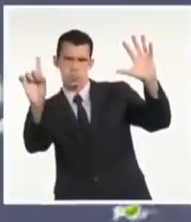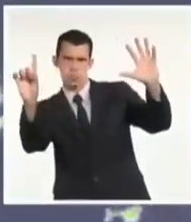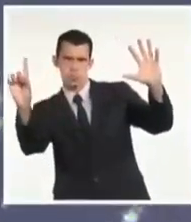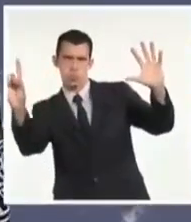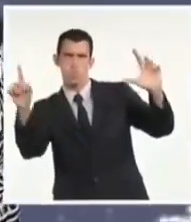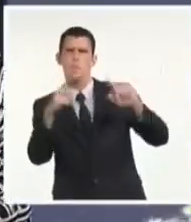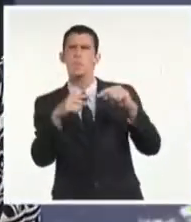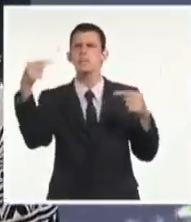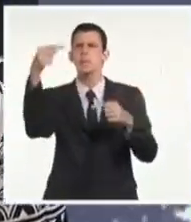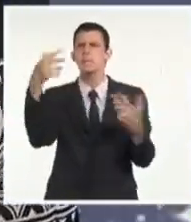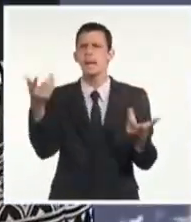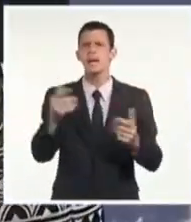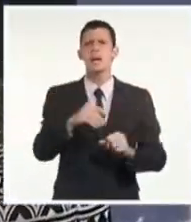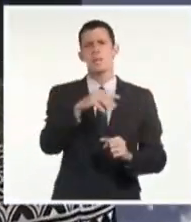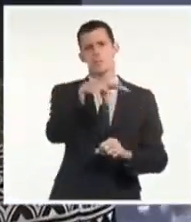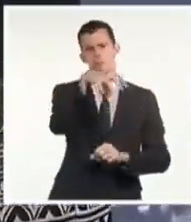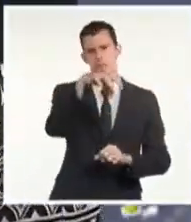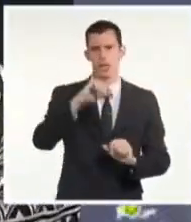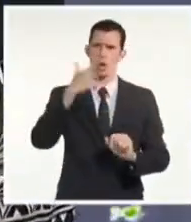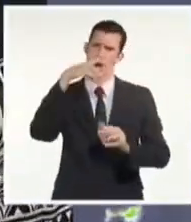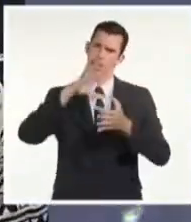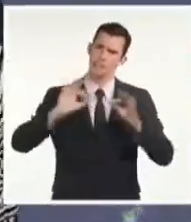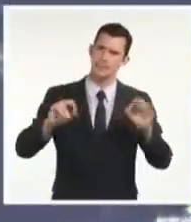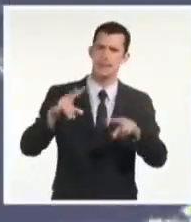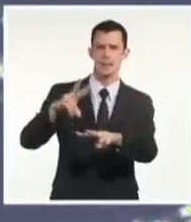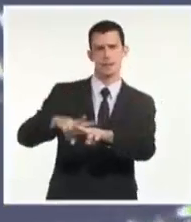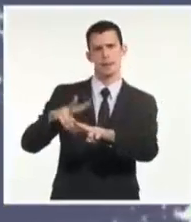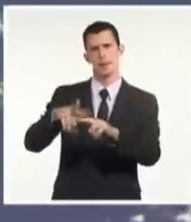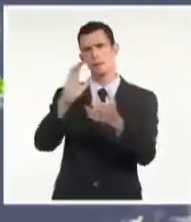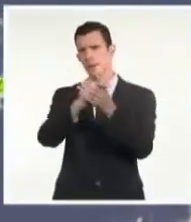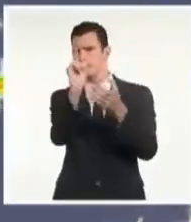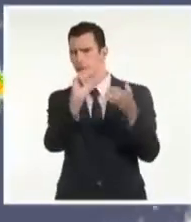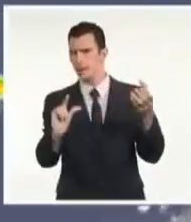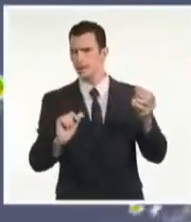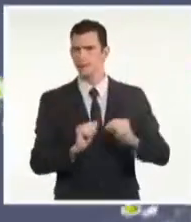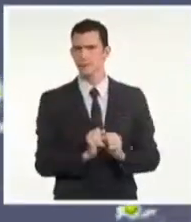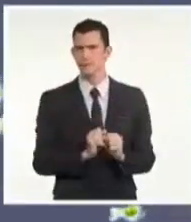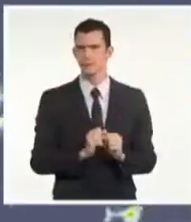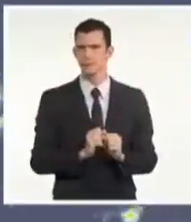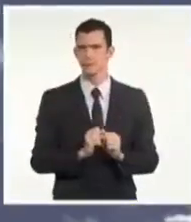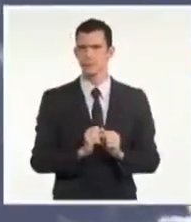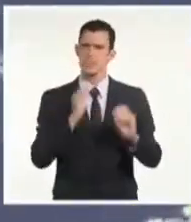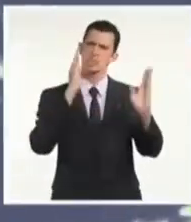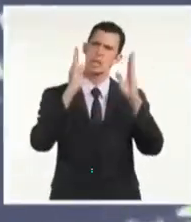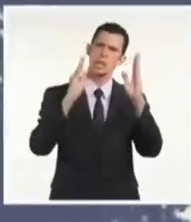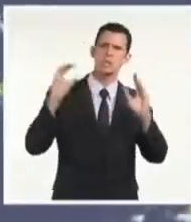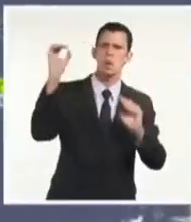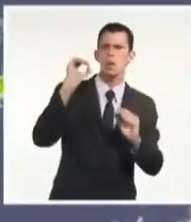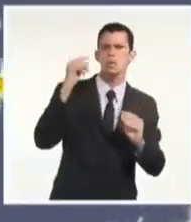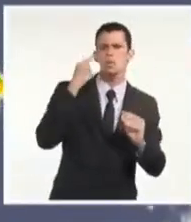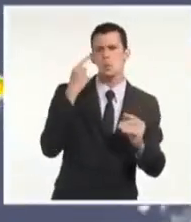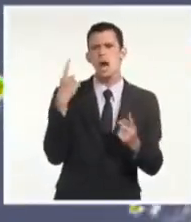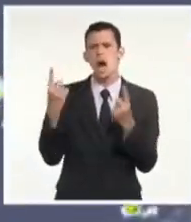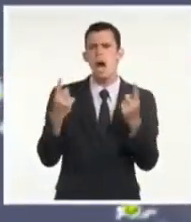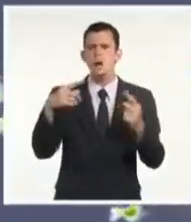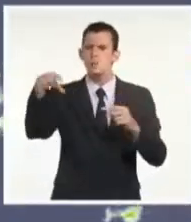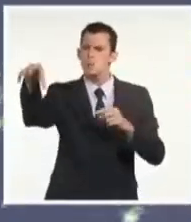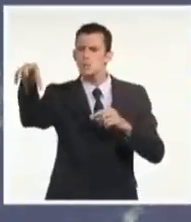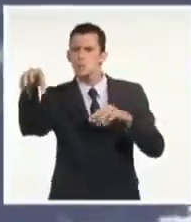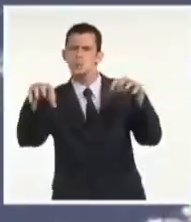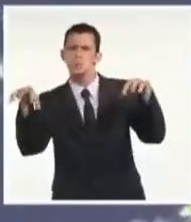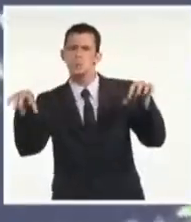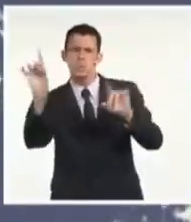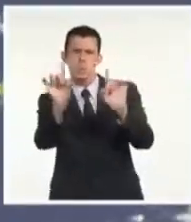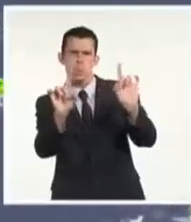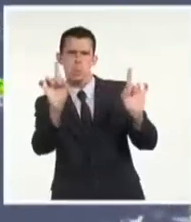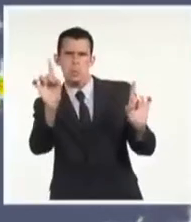en las provincias de Penal del Río, Artemisa, La Habana y Mayabé que en el resto de nuestro territorio es la actividad de chubascos y tormentas eléctricas